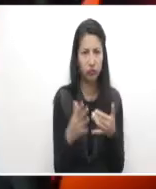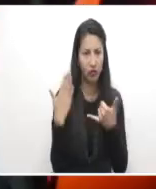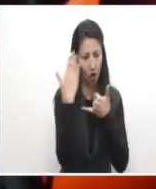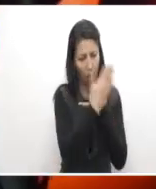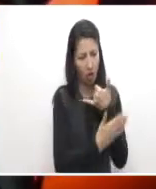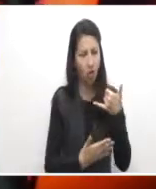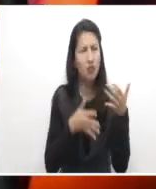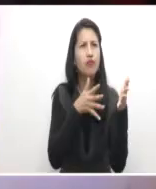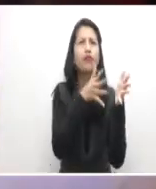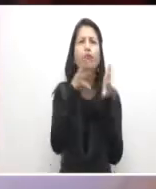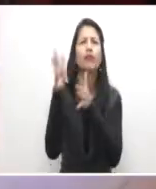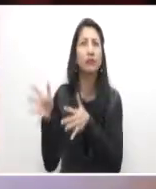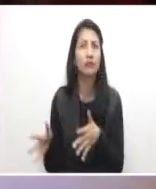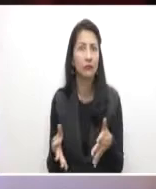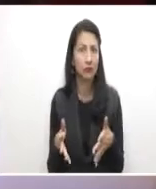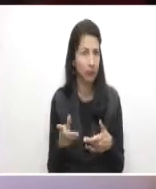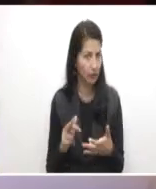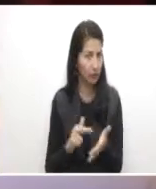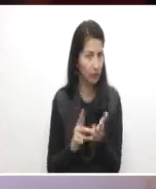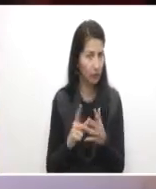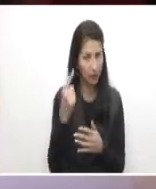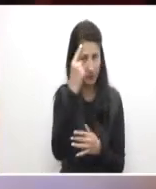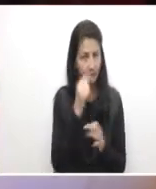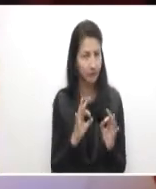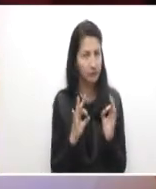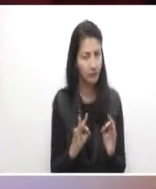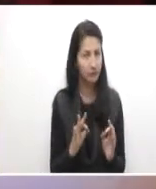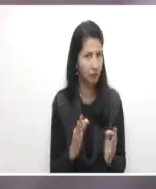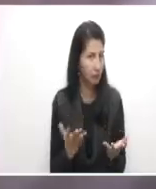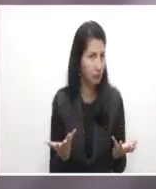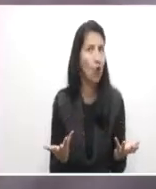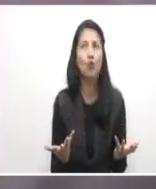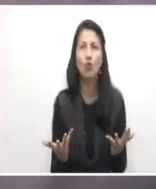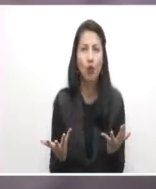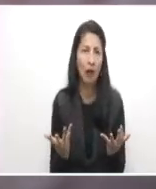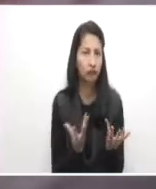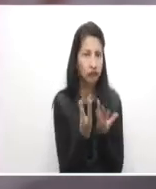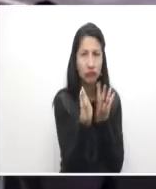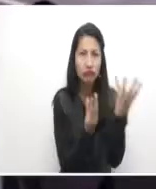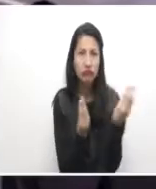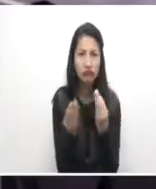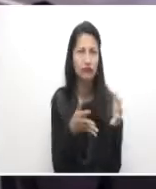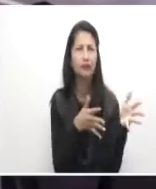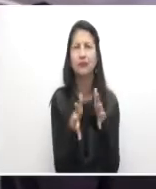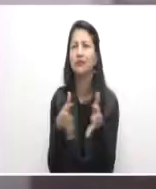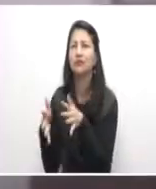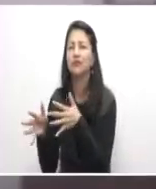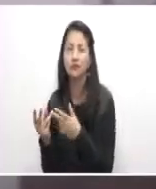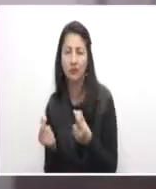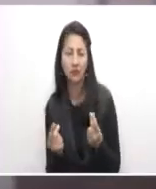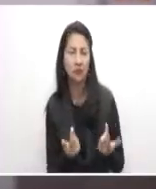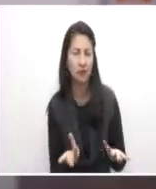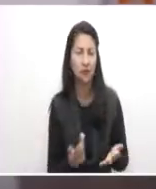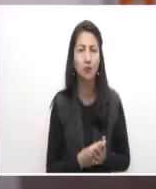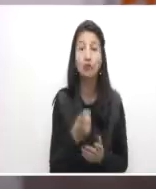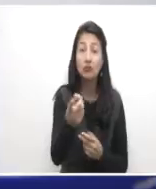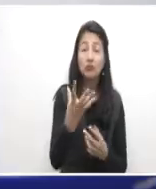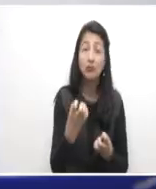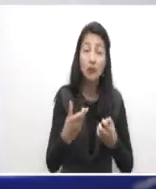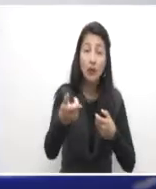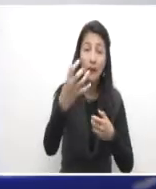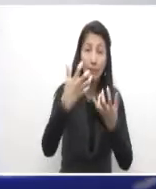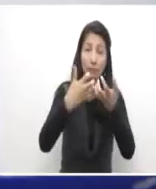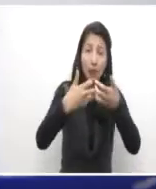nacional que de otra manera pues hubiera sido imposible llegar hasta ellos. Asimismo las empresas que propongan acciones de